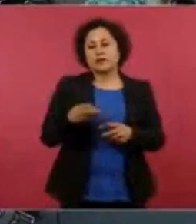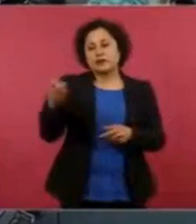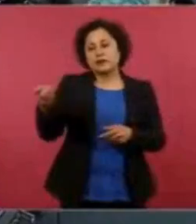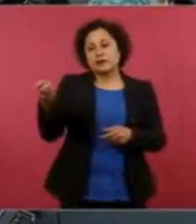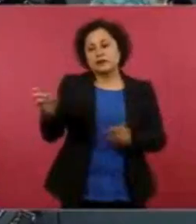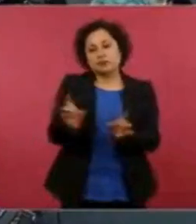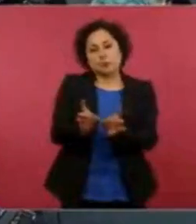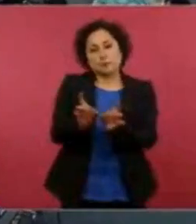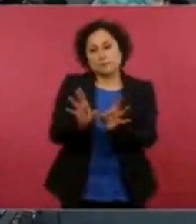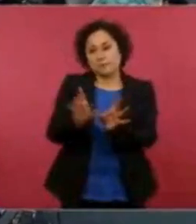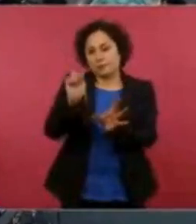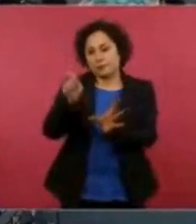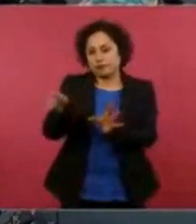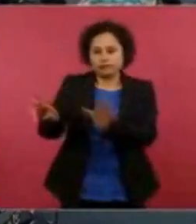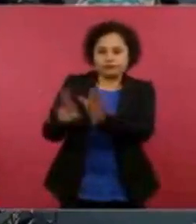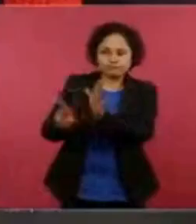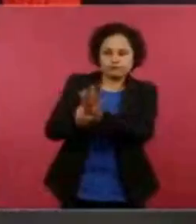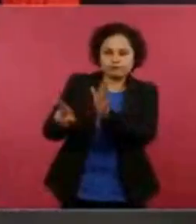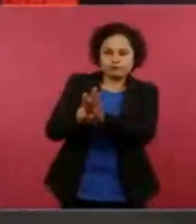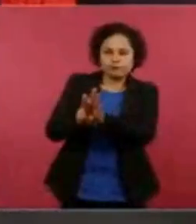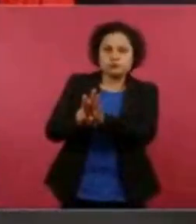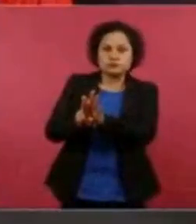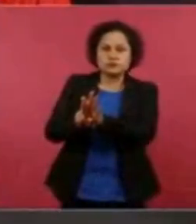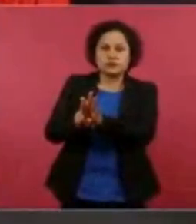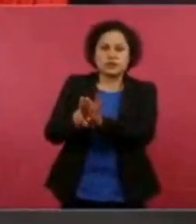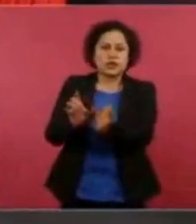excepcional, que no se esperaba,